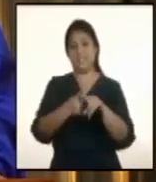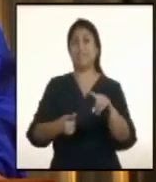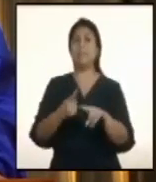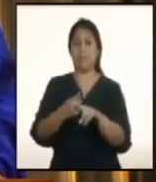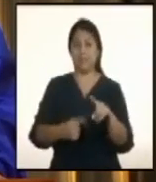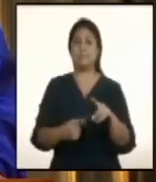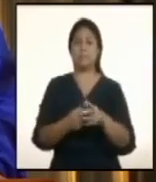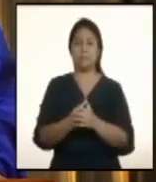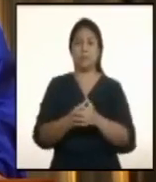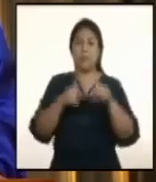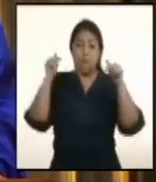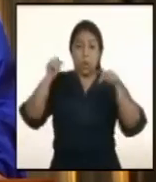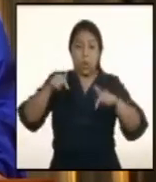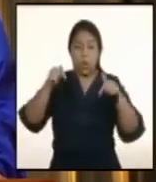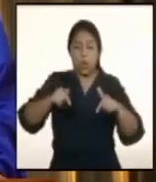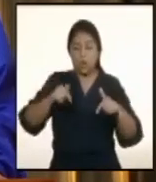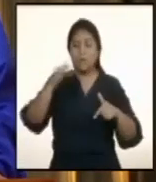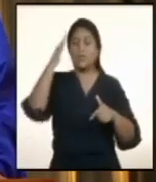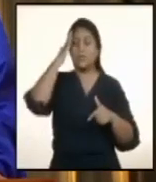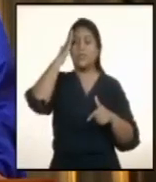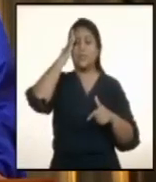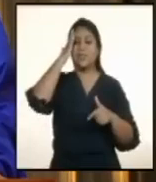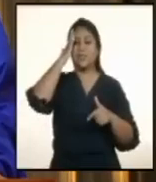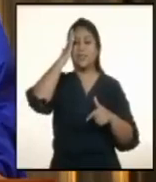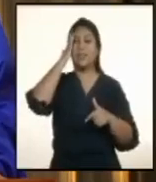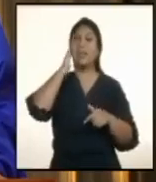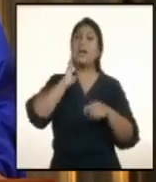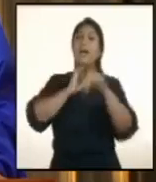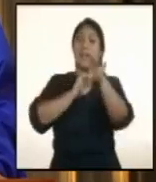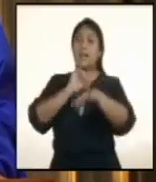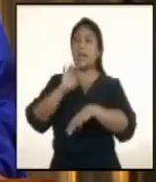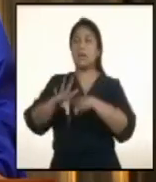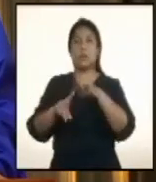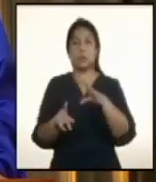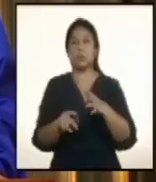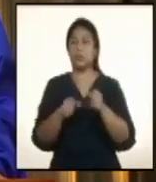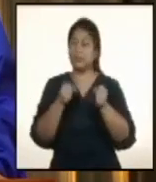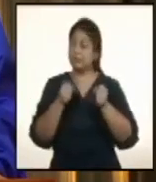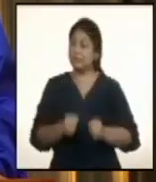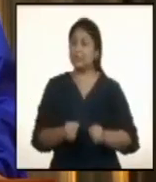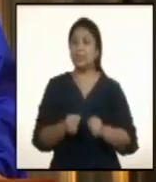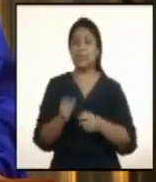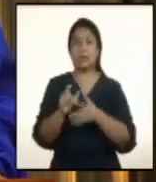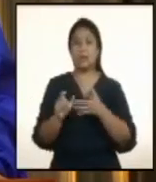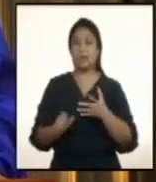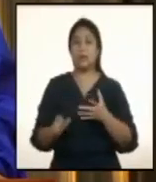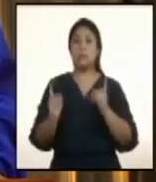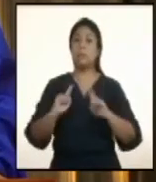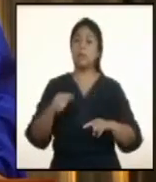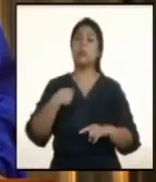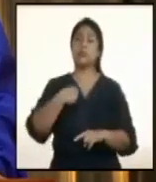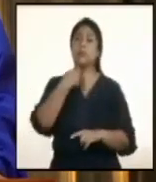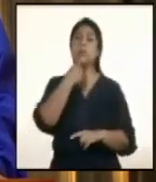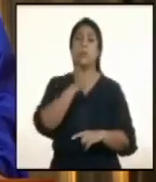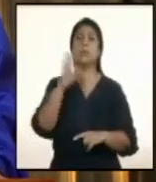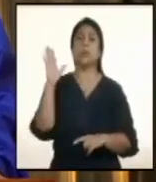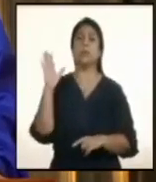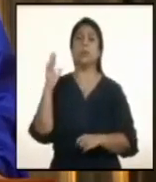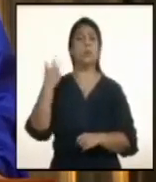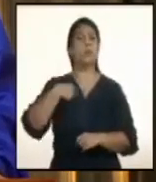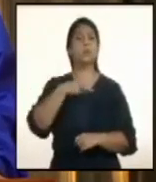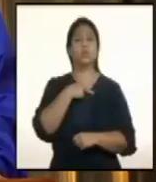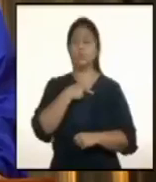Hoy yo sé que muchos estamos pasando penas, pero les prometo algo. Desde el gobierno estamos